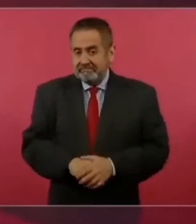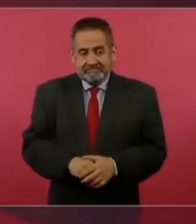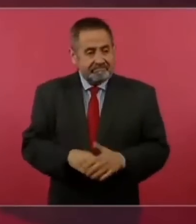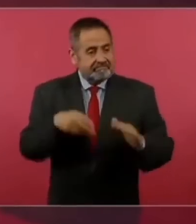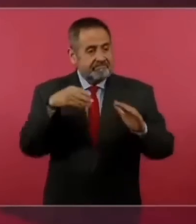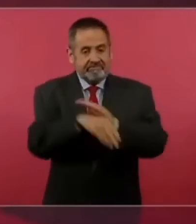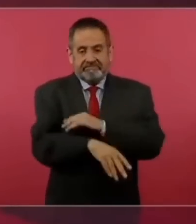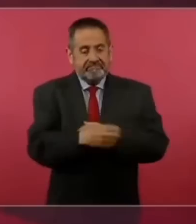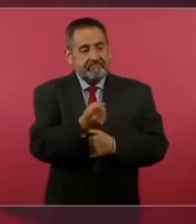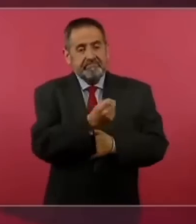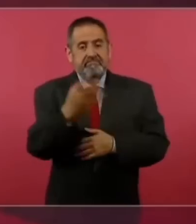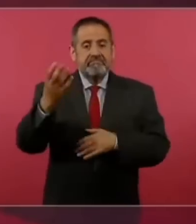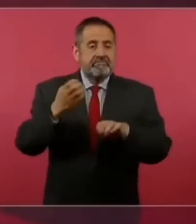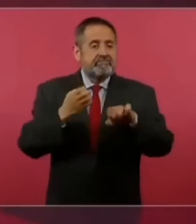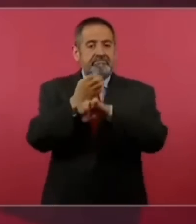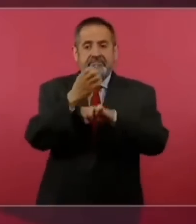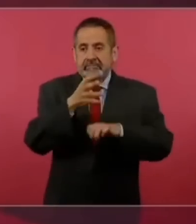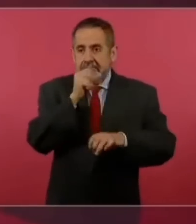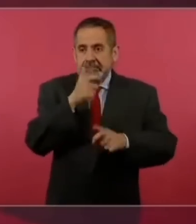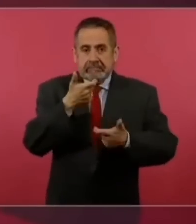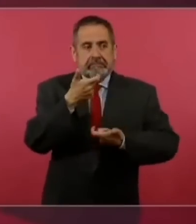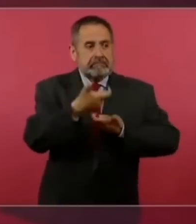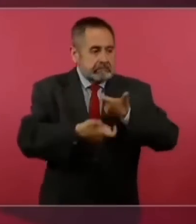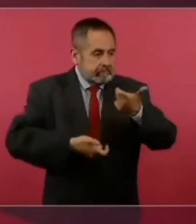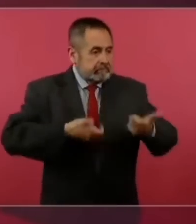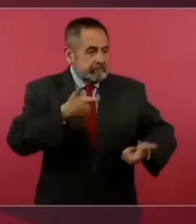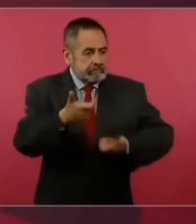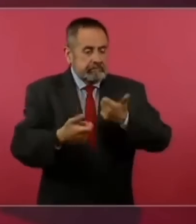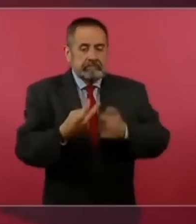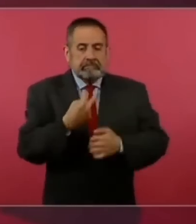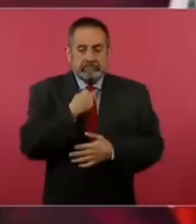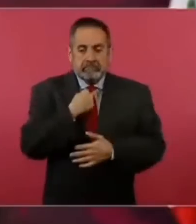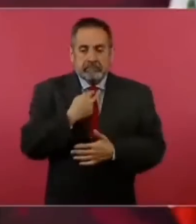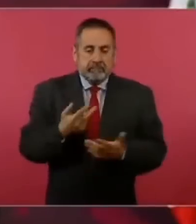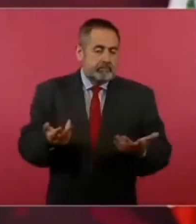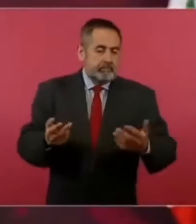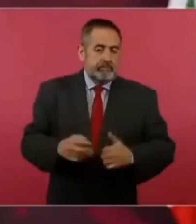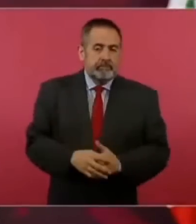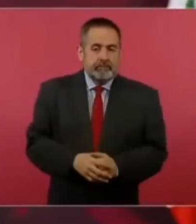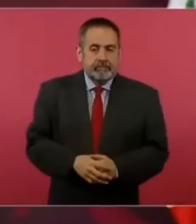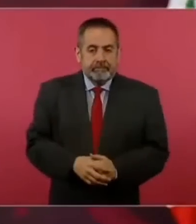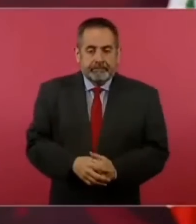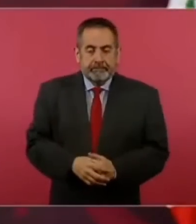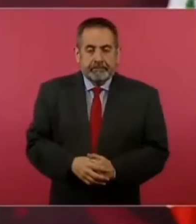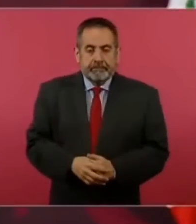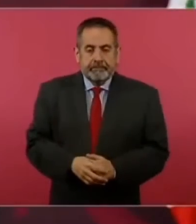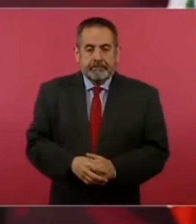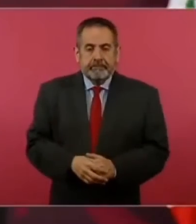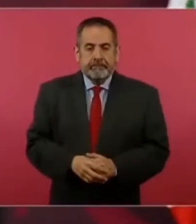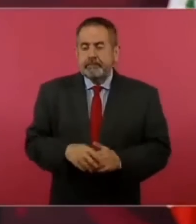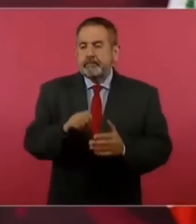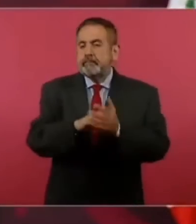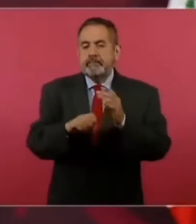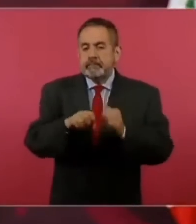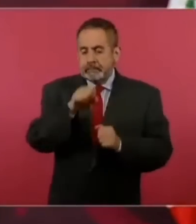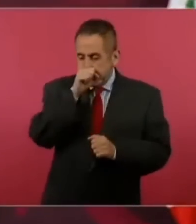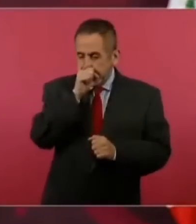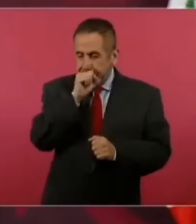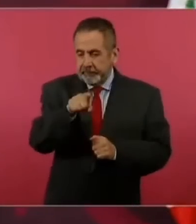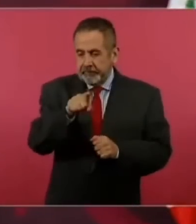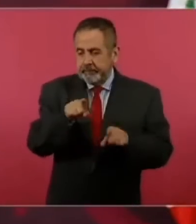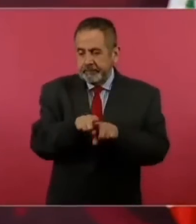quebraron a muchos estados por esto porque les decían por ejemplo el